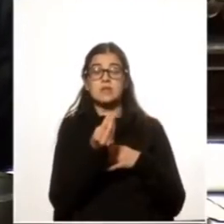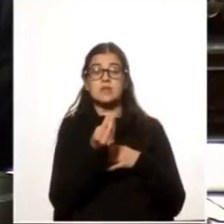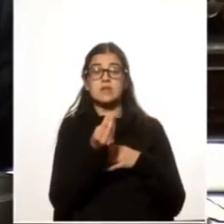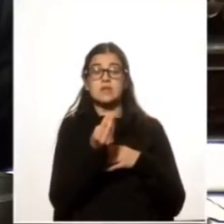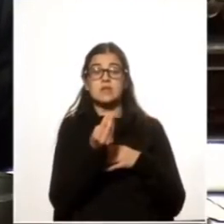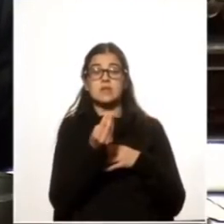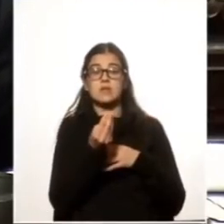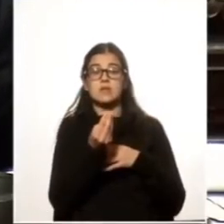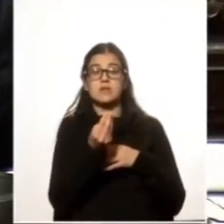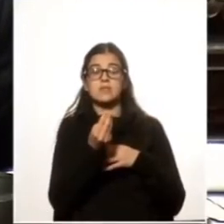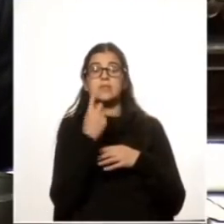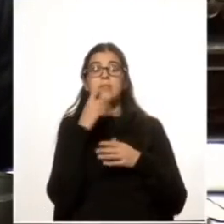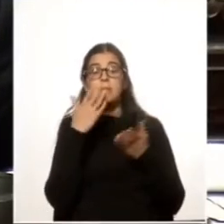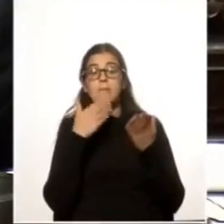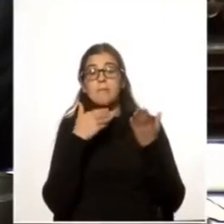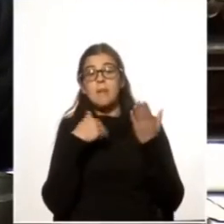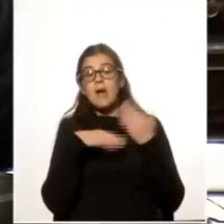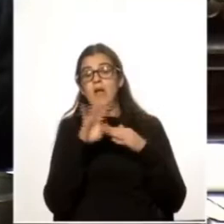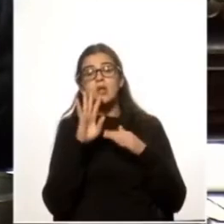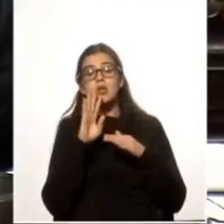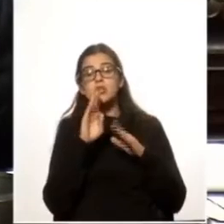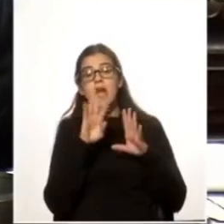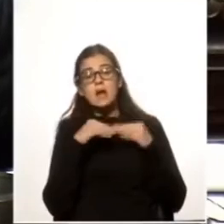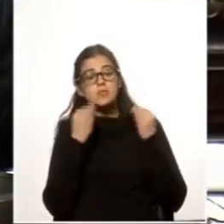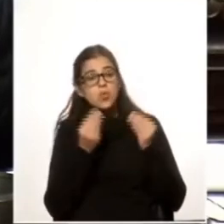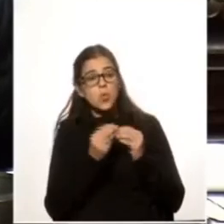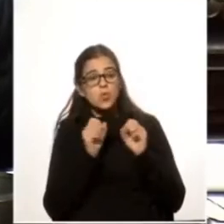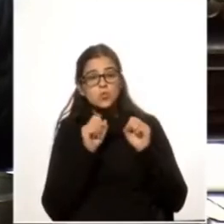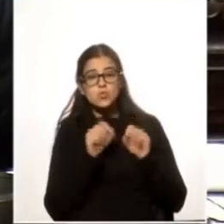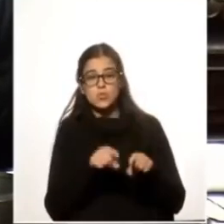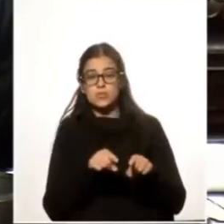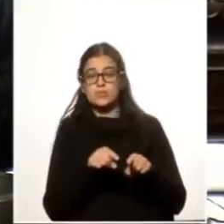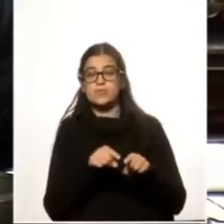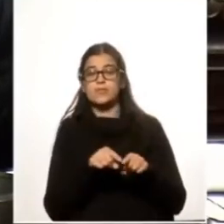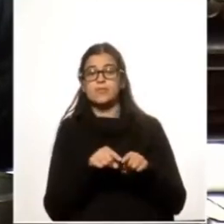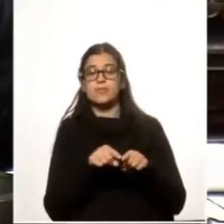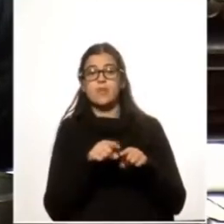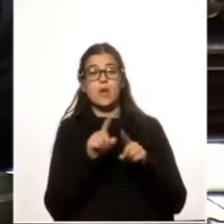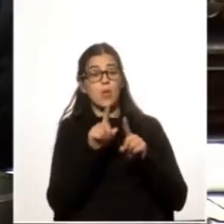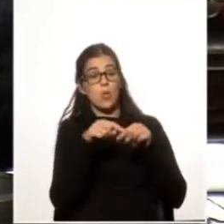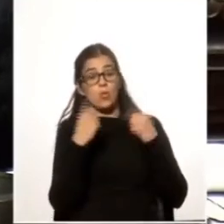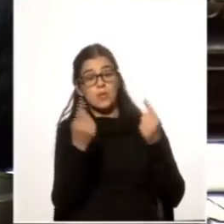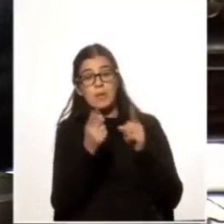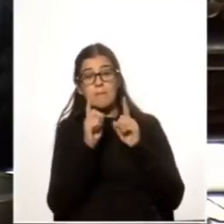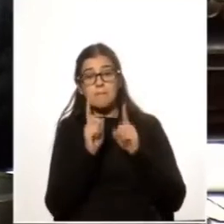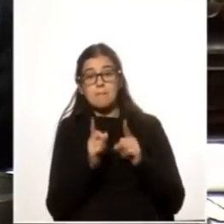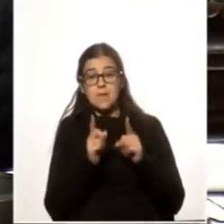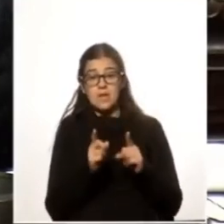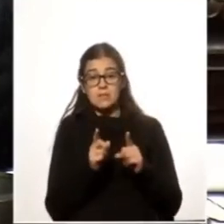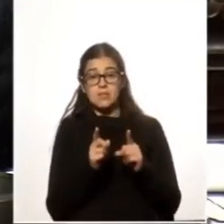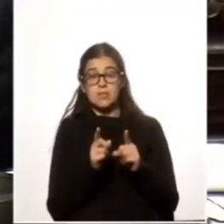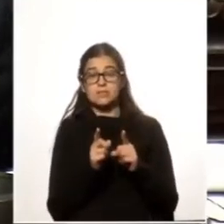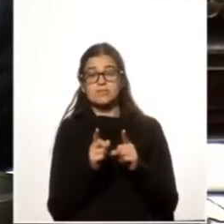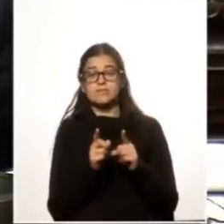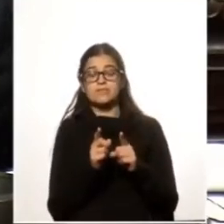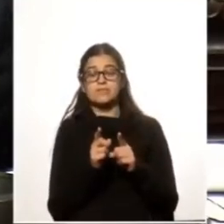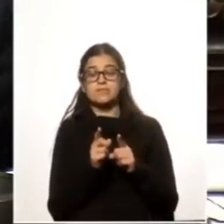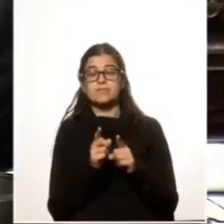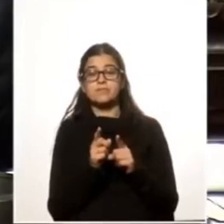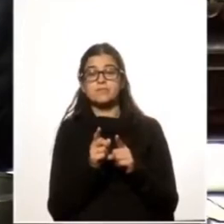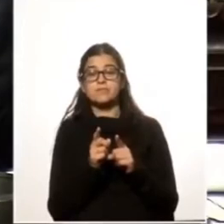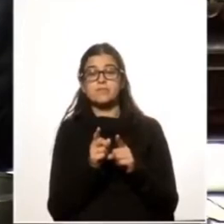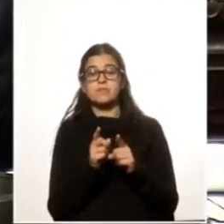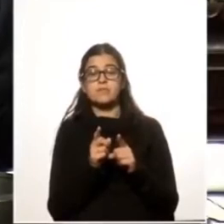por mayorías absolutas, a ustedes mismos como